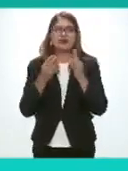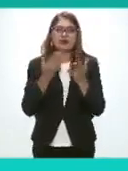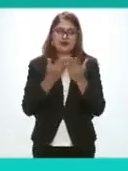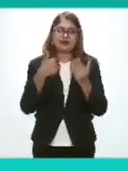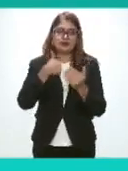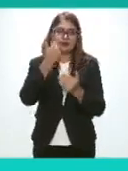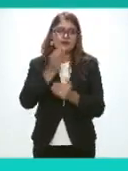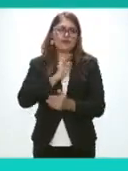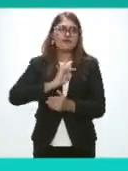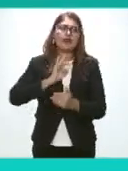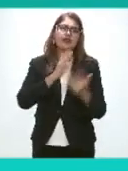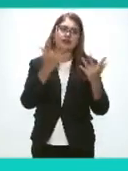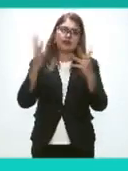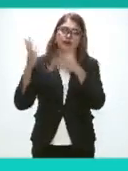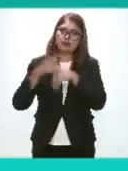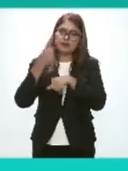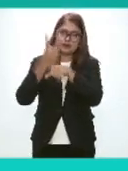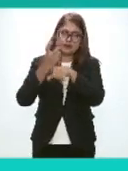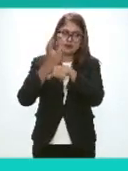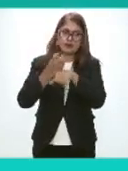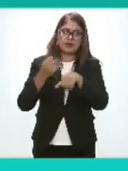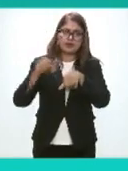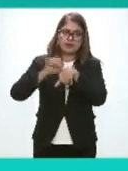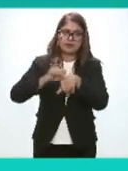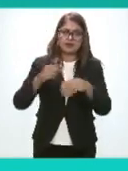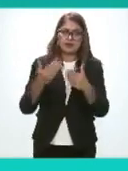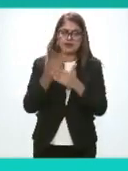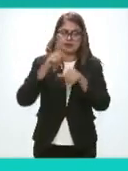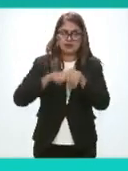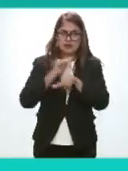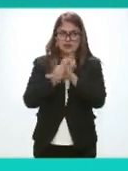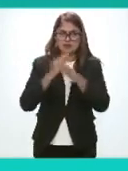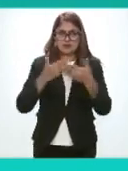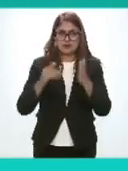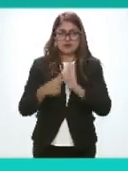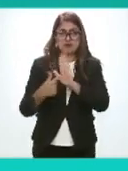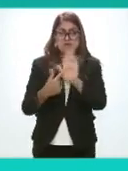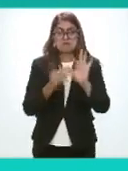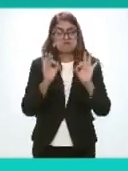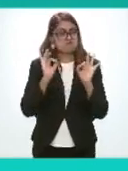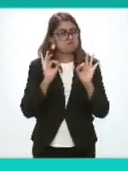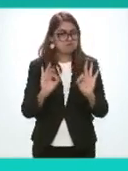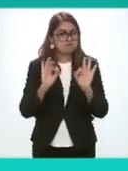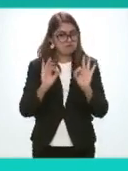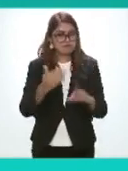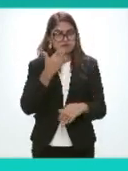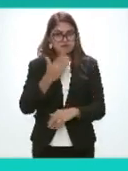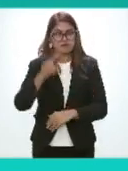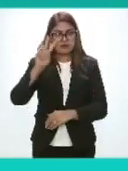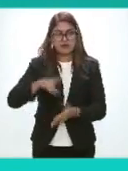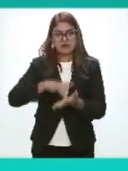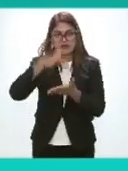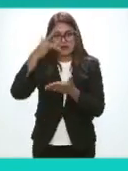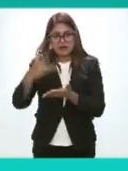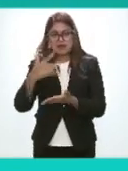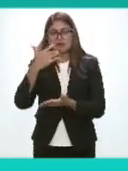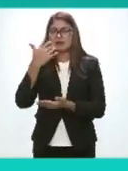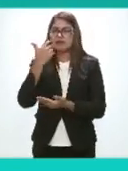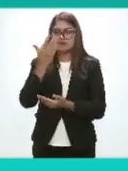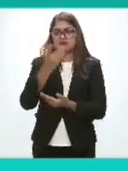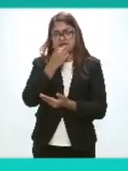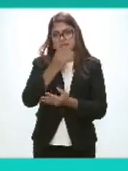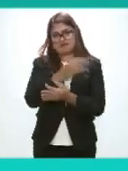decirles Que la segunda semana Nacional de transparencia Estuvo de verdad Excelente Gracias Y quiero aprovechar Para darle gracias A todos